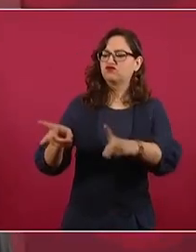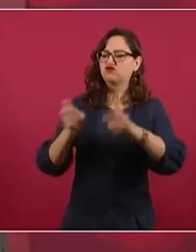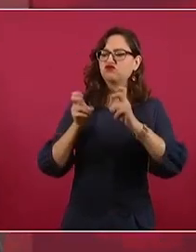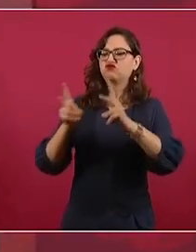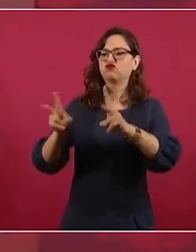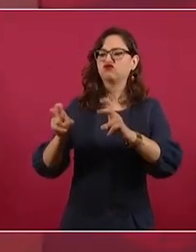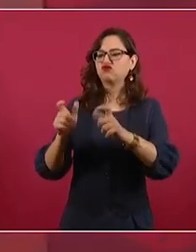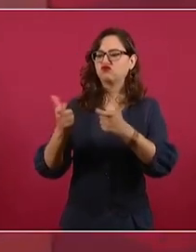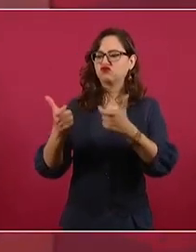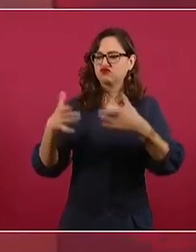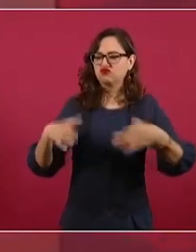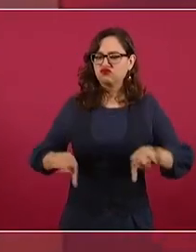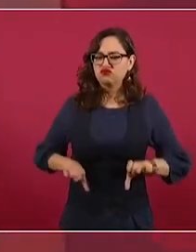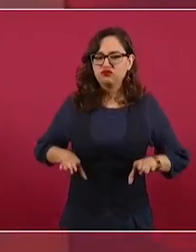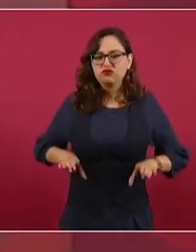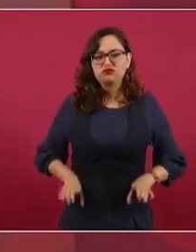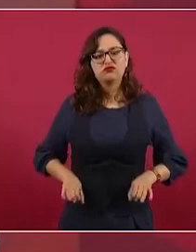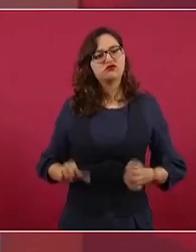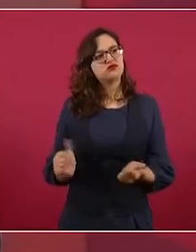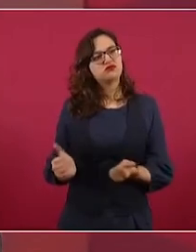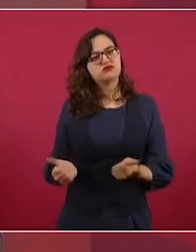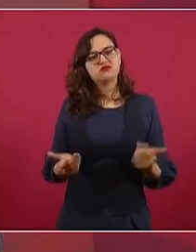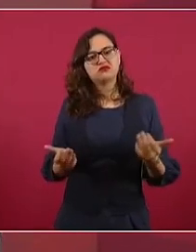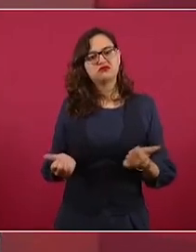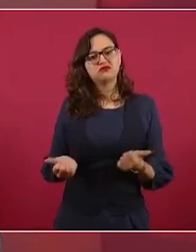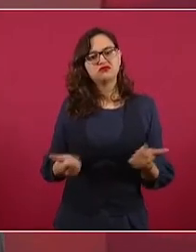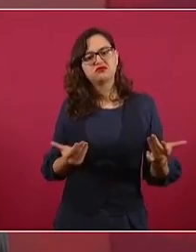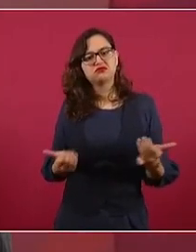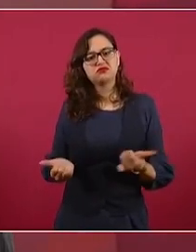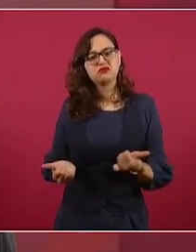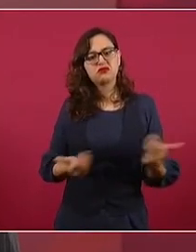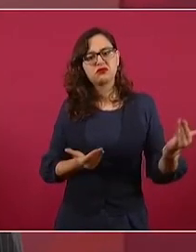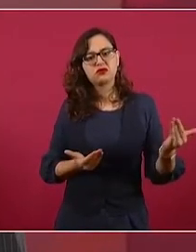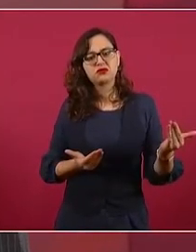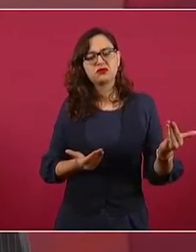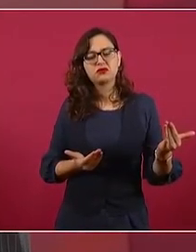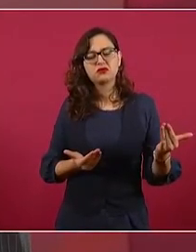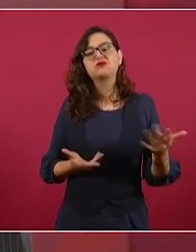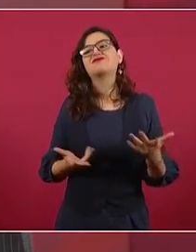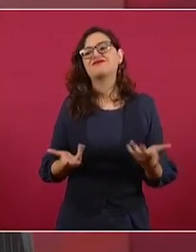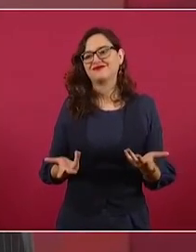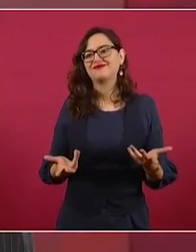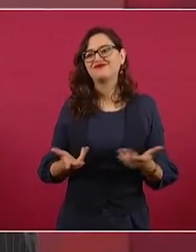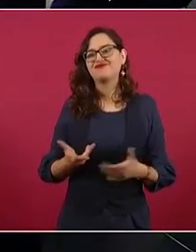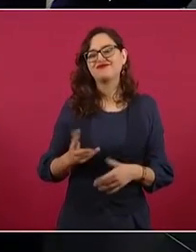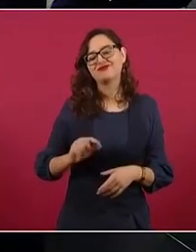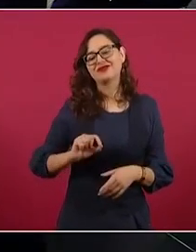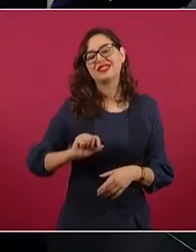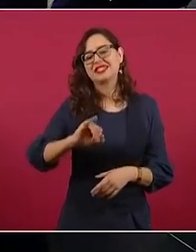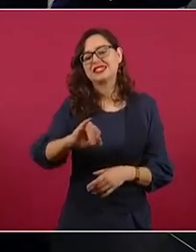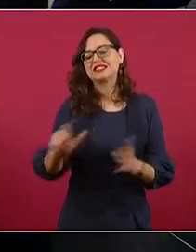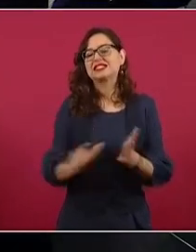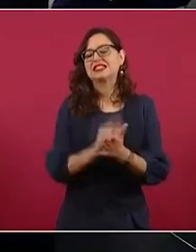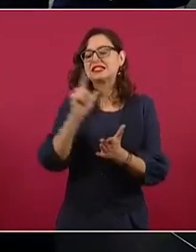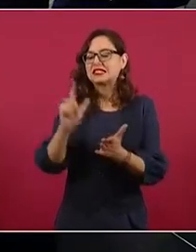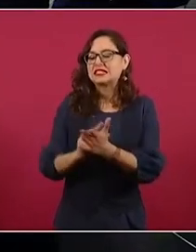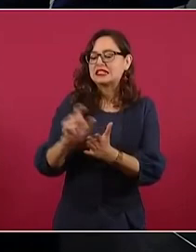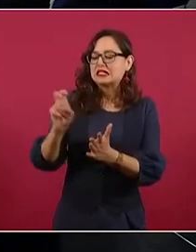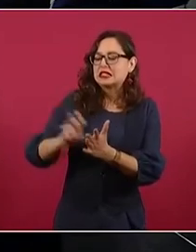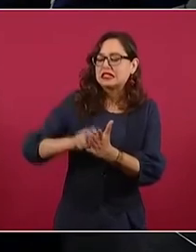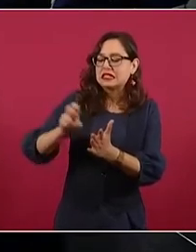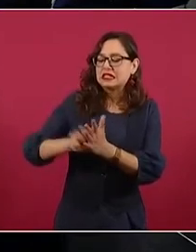el robo se dan el lujo hasta de modificar